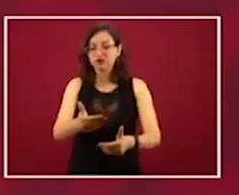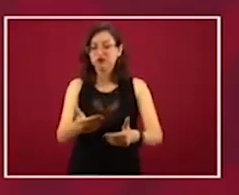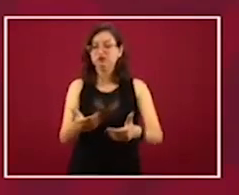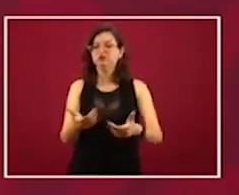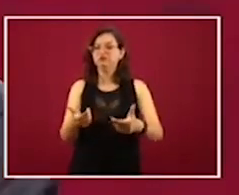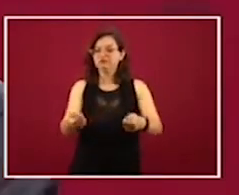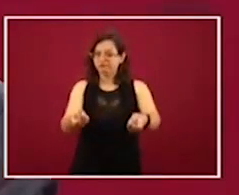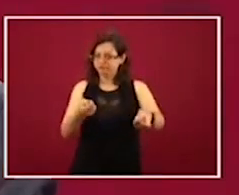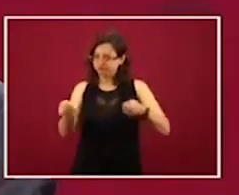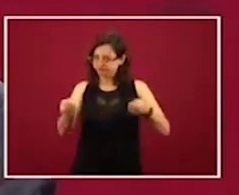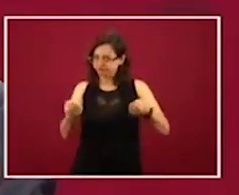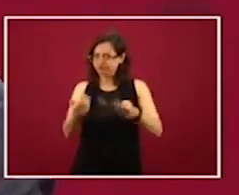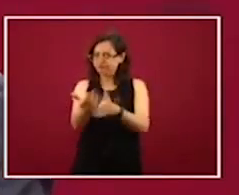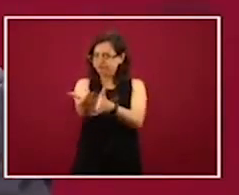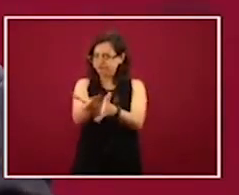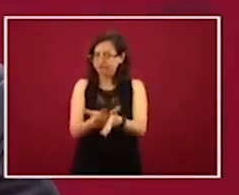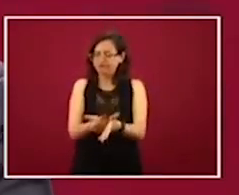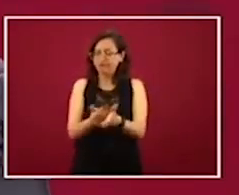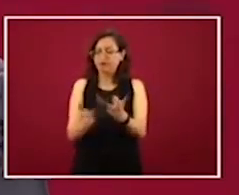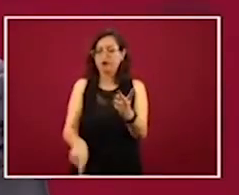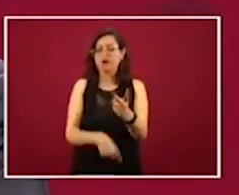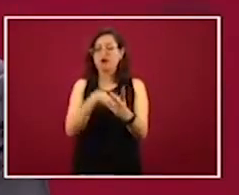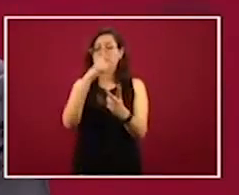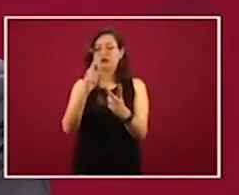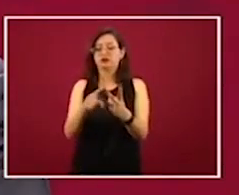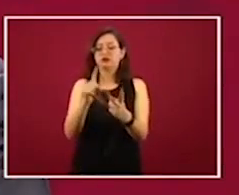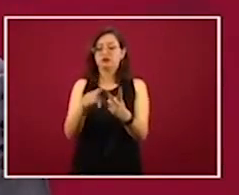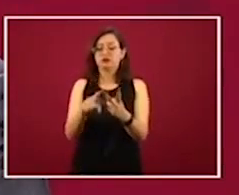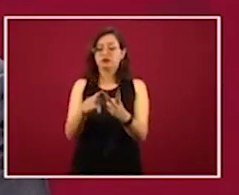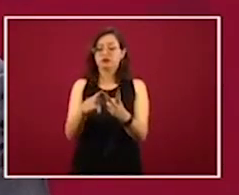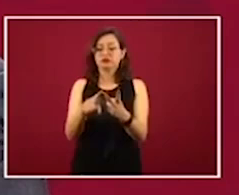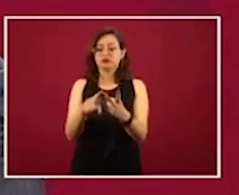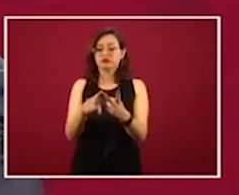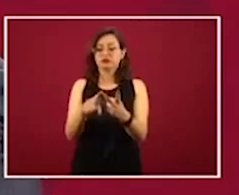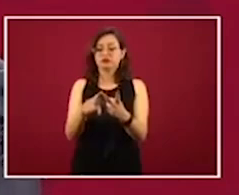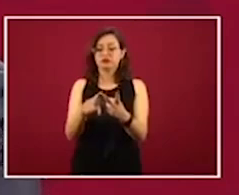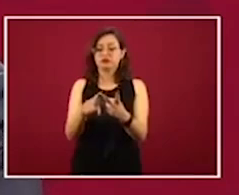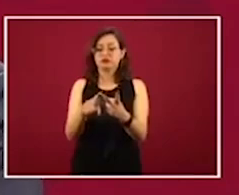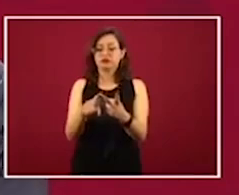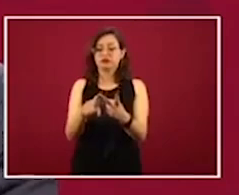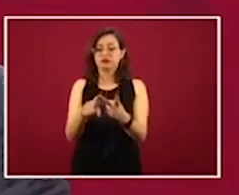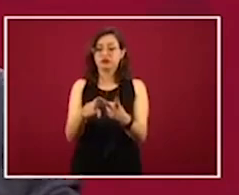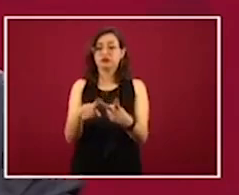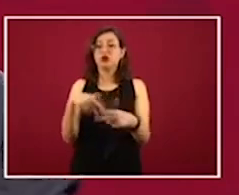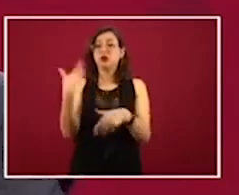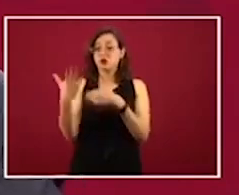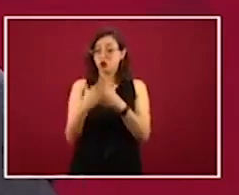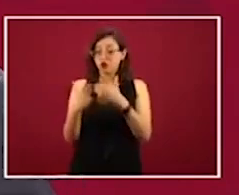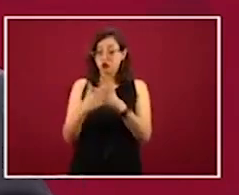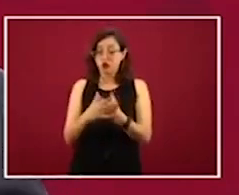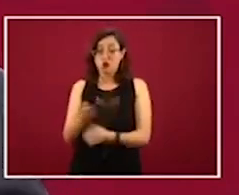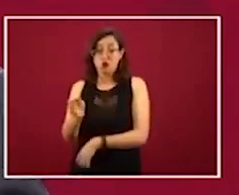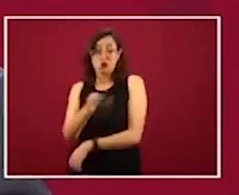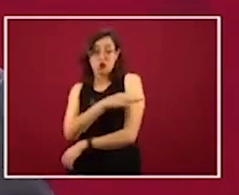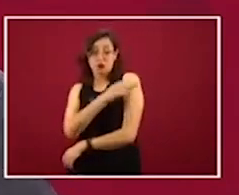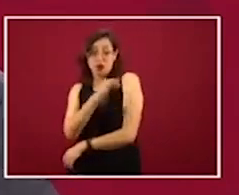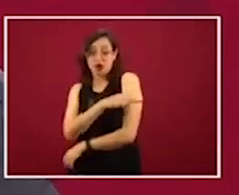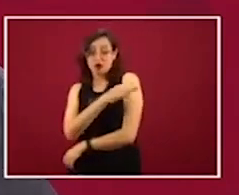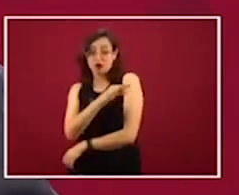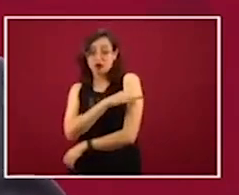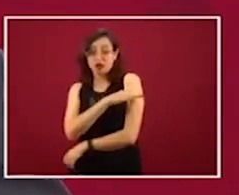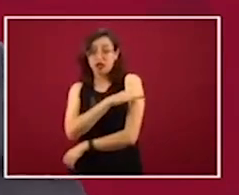Segunda cuestión a la que hay que ponerse de acuerdo, el acceso a las vacunas cuando se venden y a los